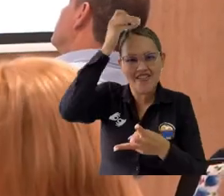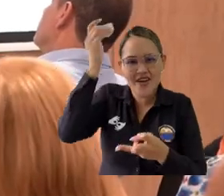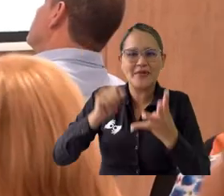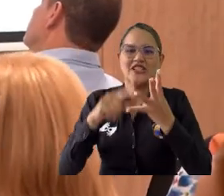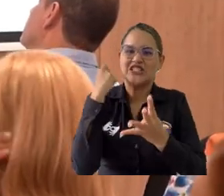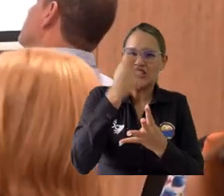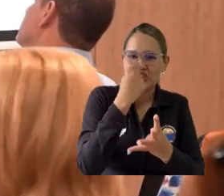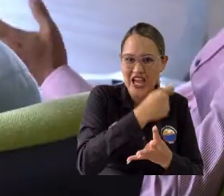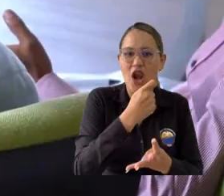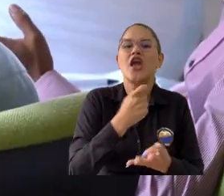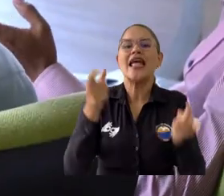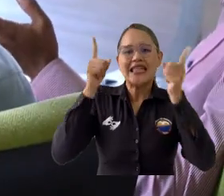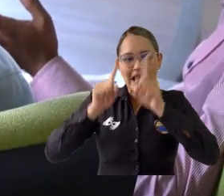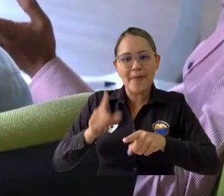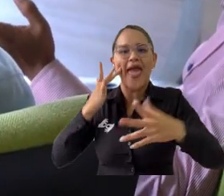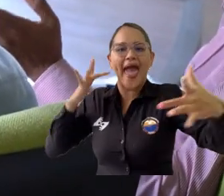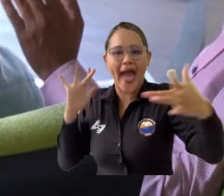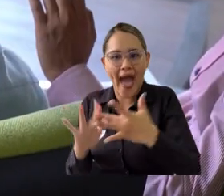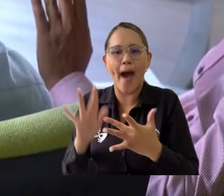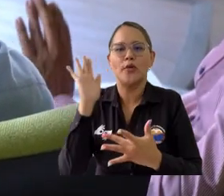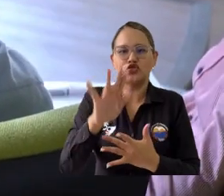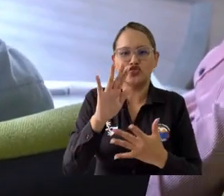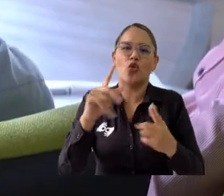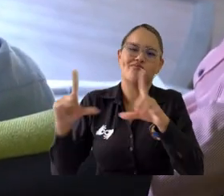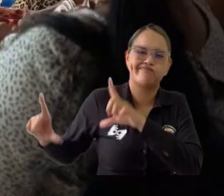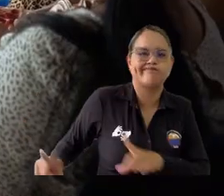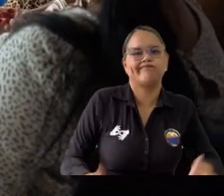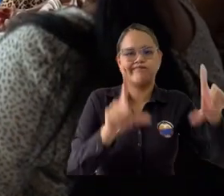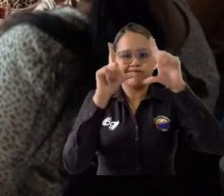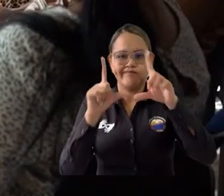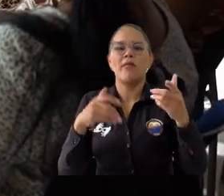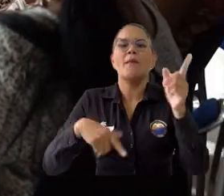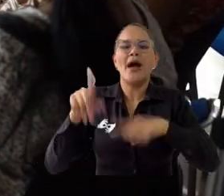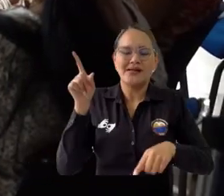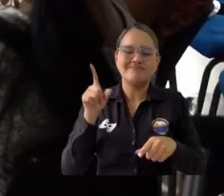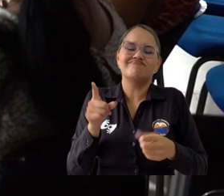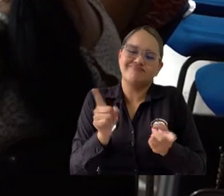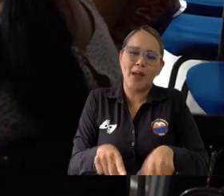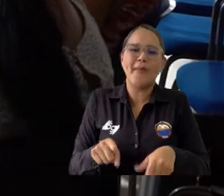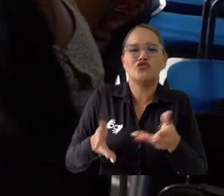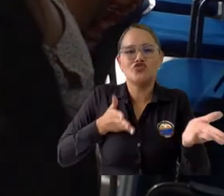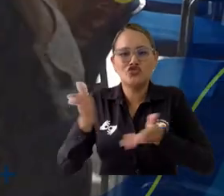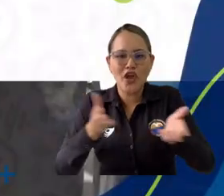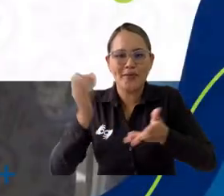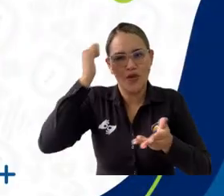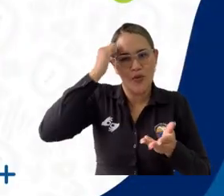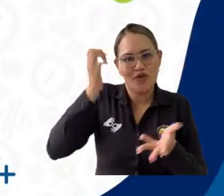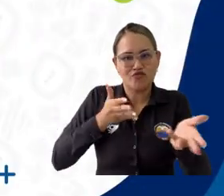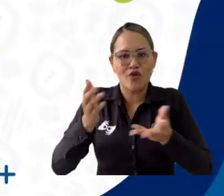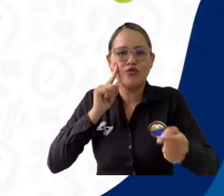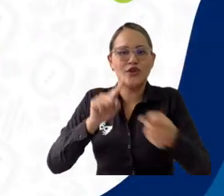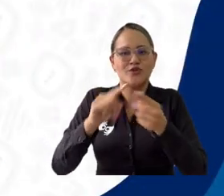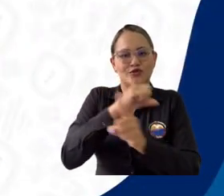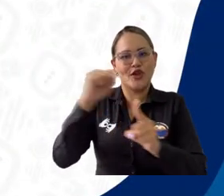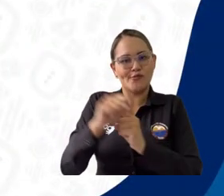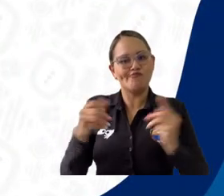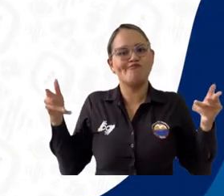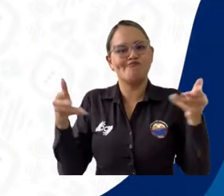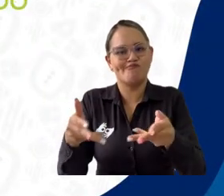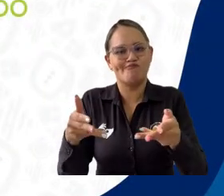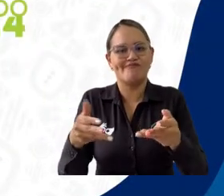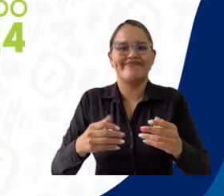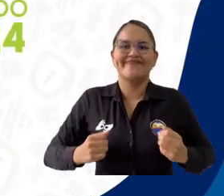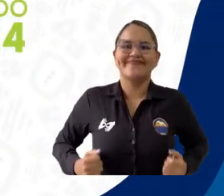enfermería y odontología, así como en programas de formación de posgrado e iniciativas de docencia-servicio y extensión y proyección social.